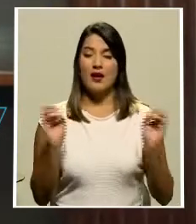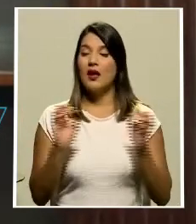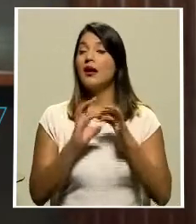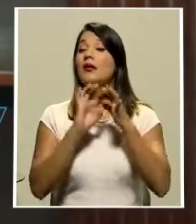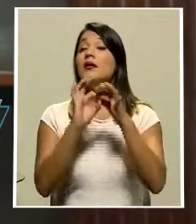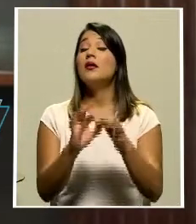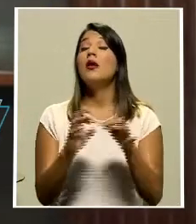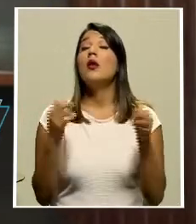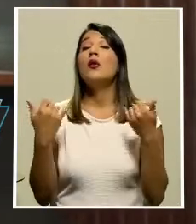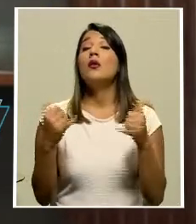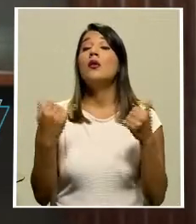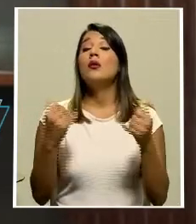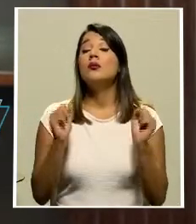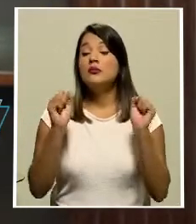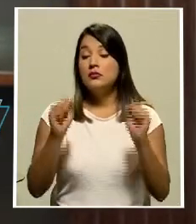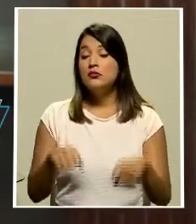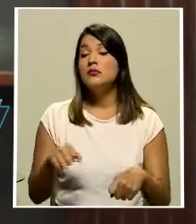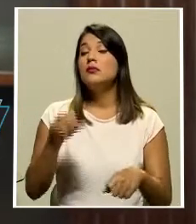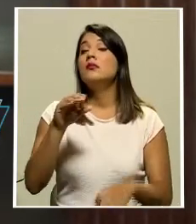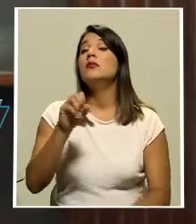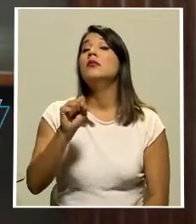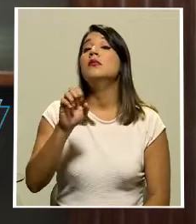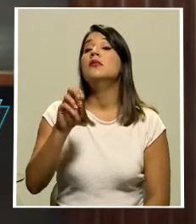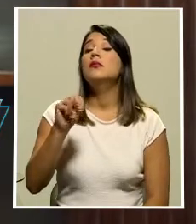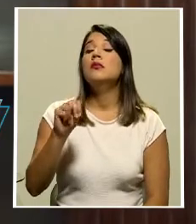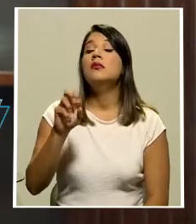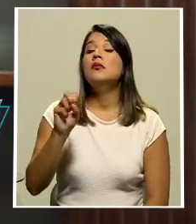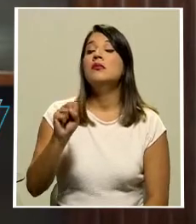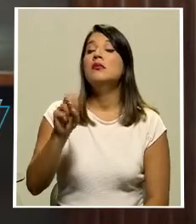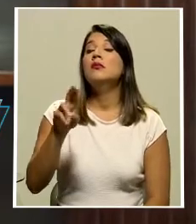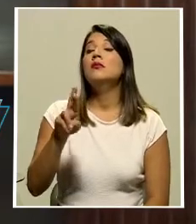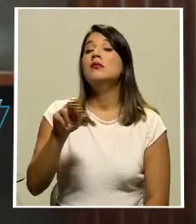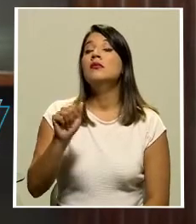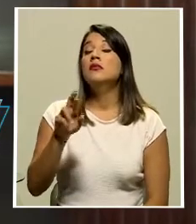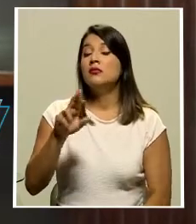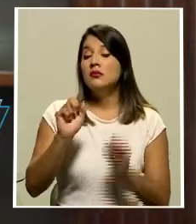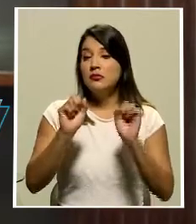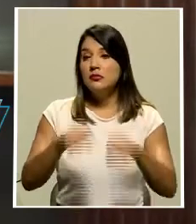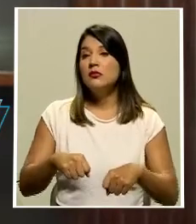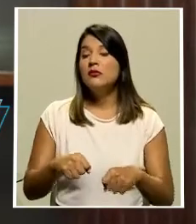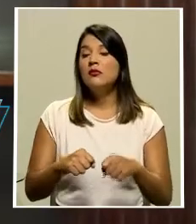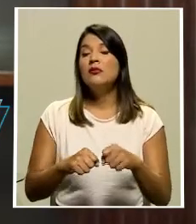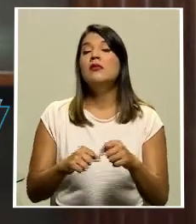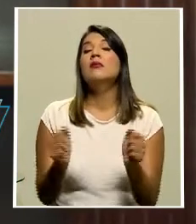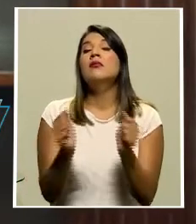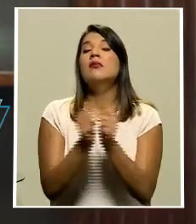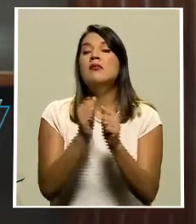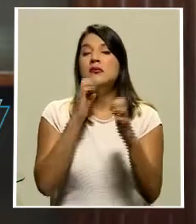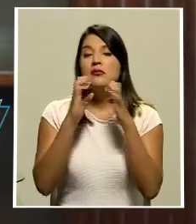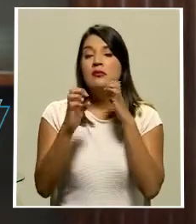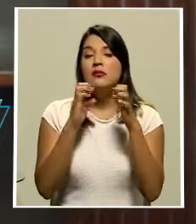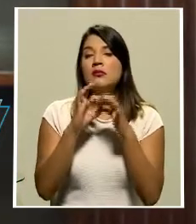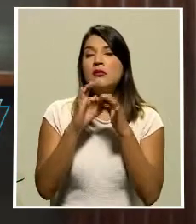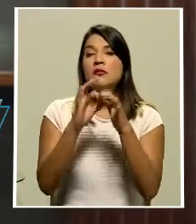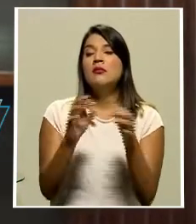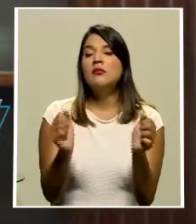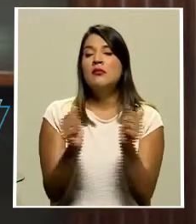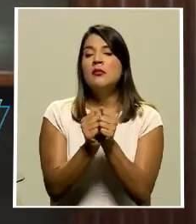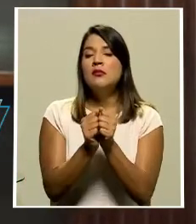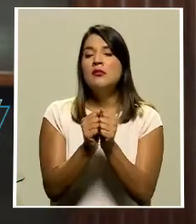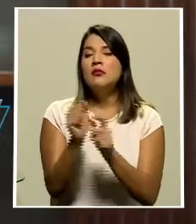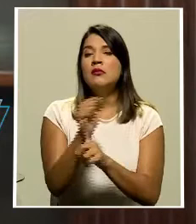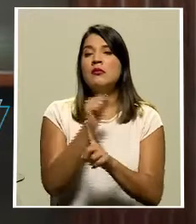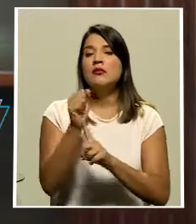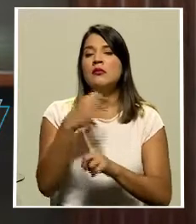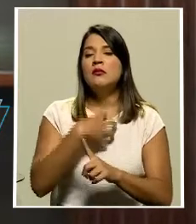a los ministros con una con una entrevista acerca de hechos propios